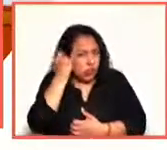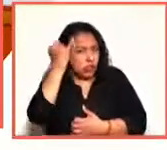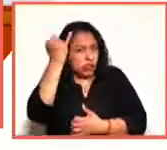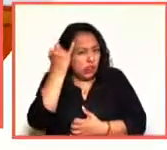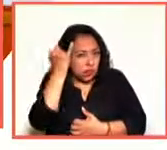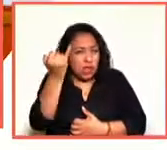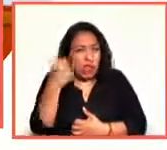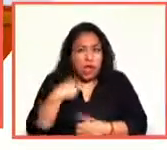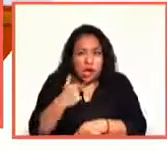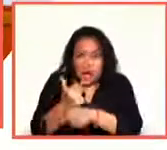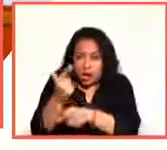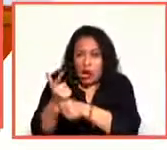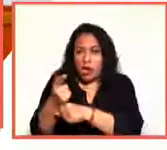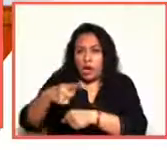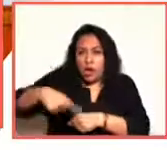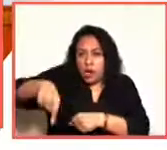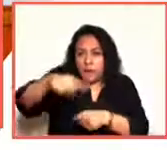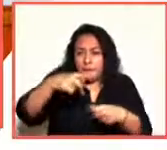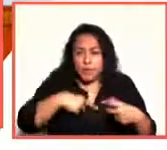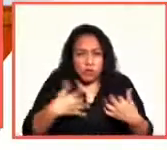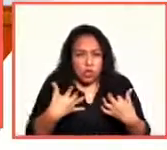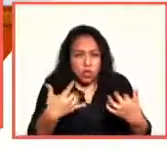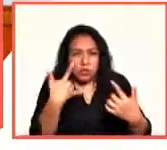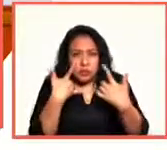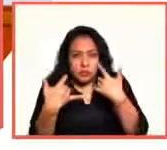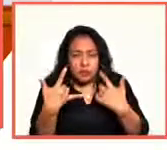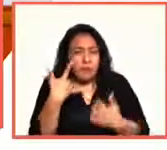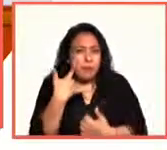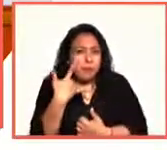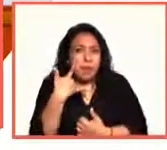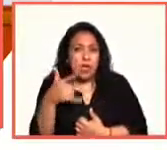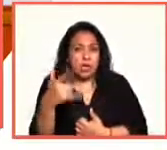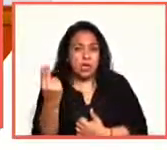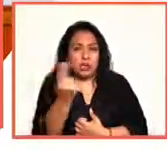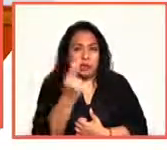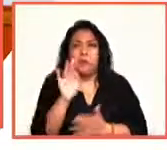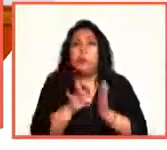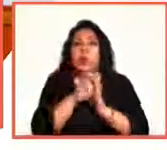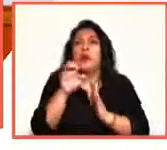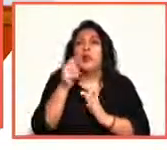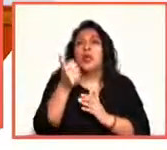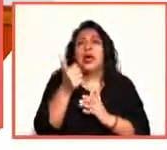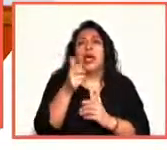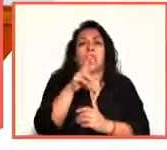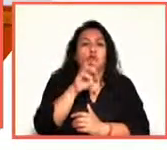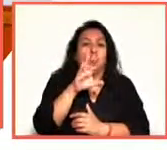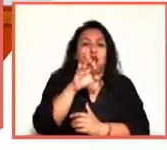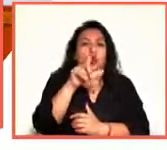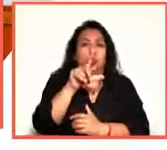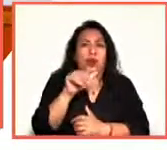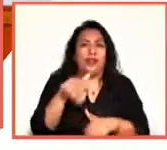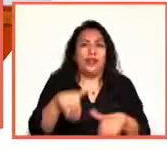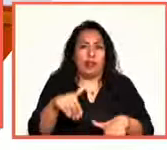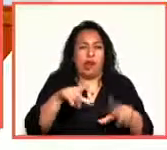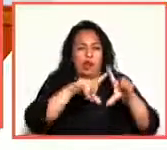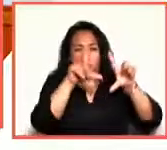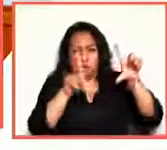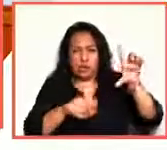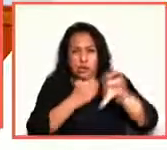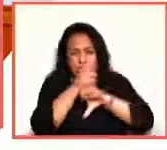necesidad del espectador. Una obra, por ejemplo, que se llama Rockola Teatral, con la que hemos viajado a Colombia y por casi toda la República Mexicana,